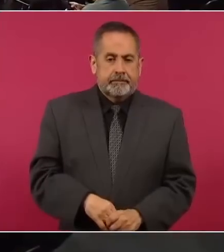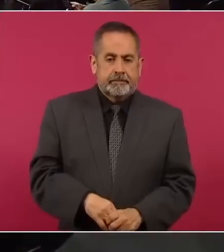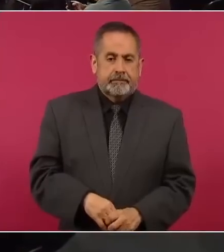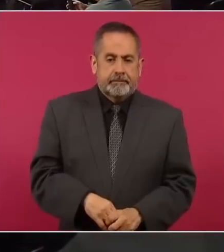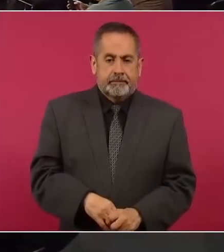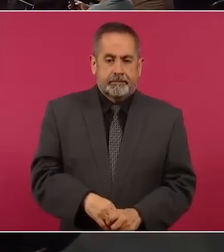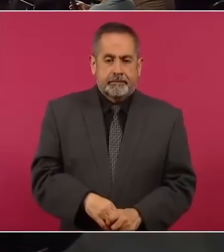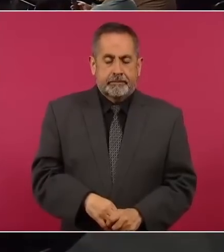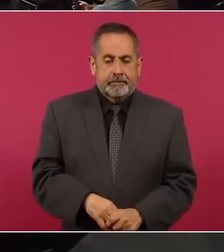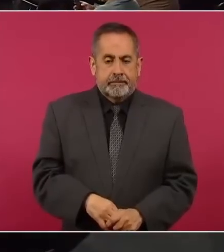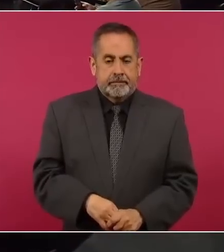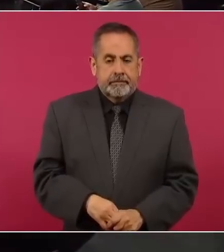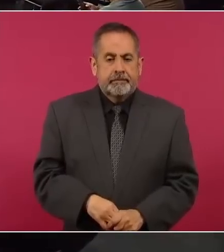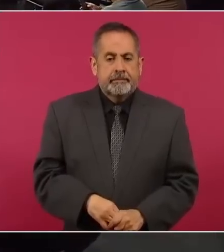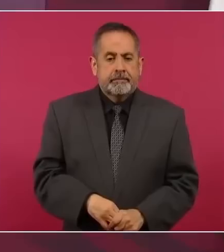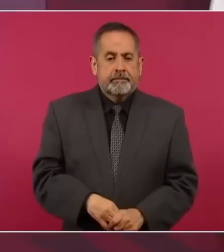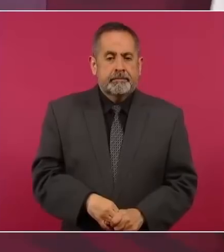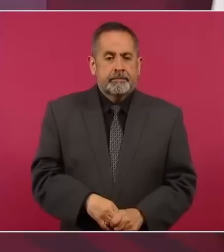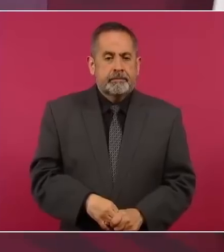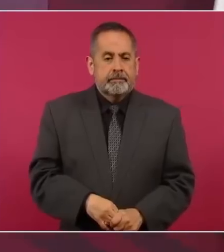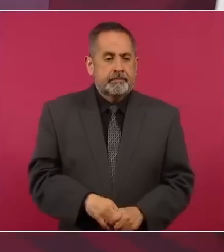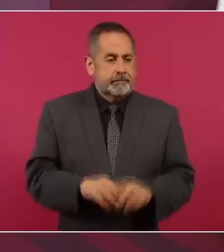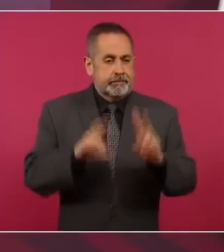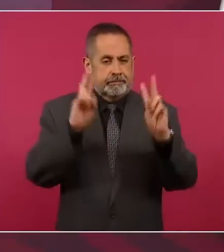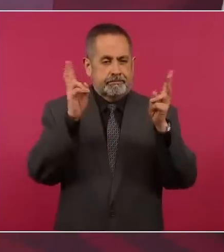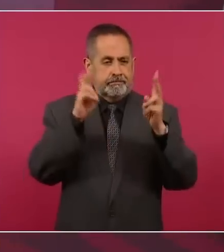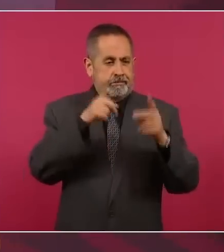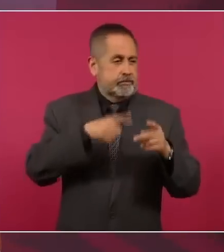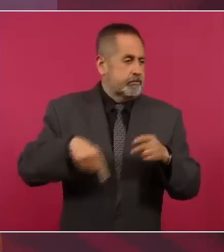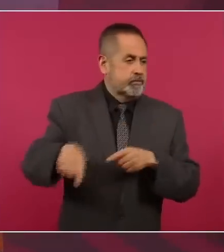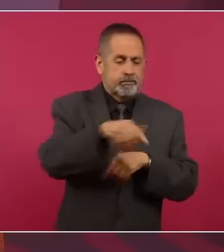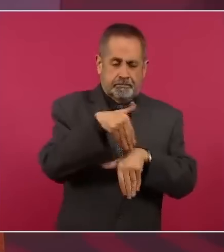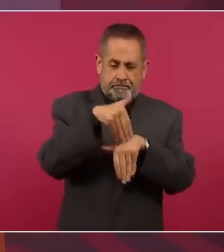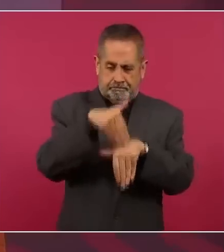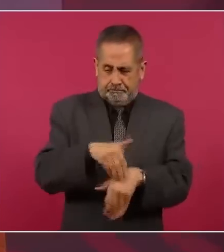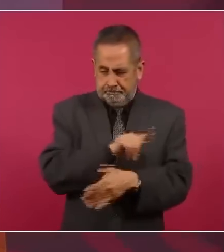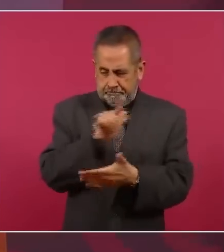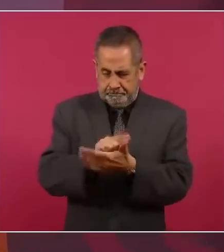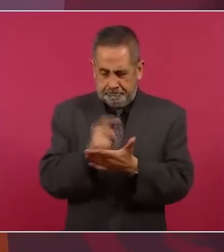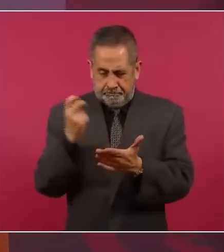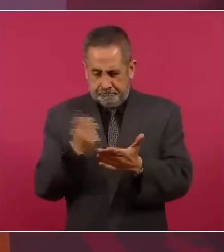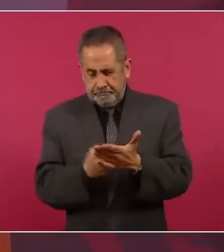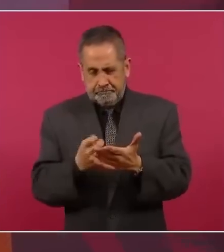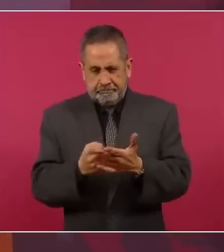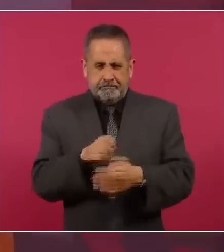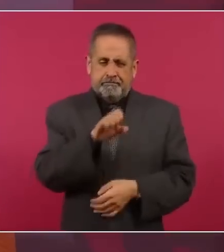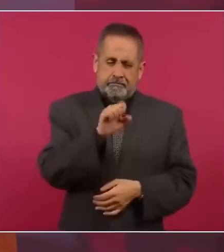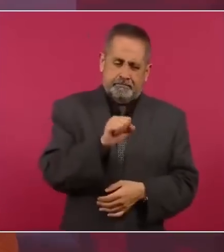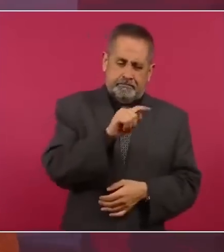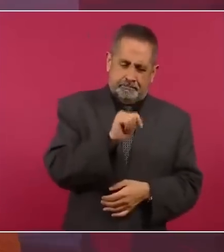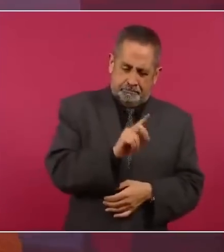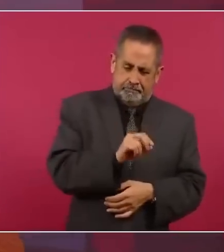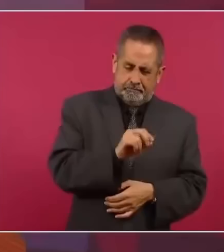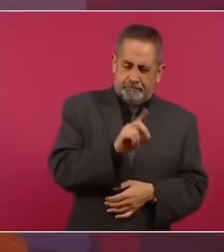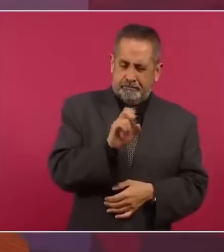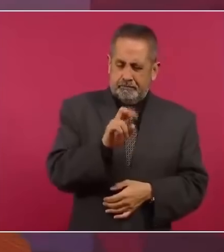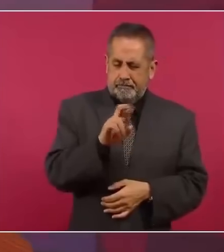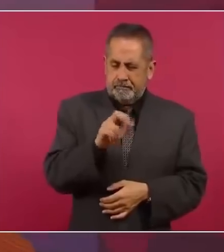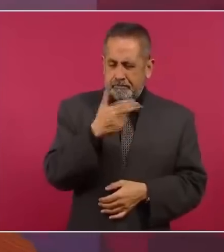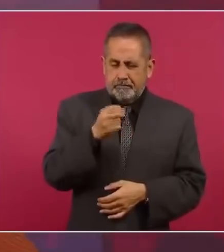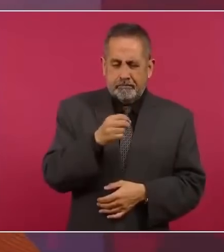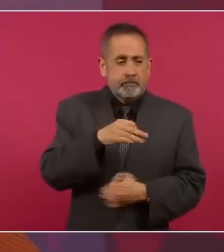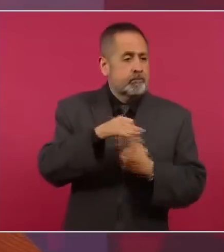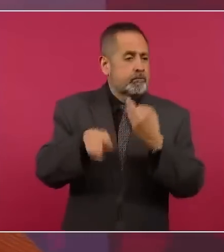llamado Estado de derecho, que no existía,